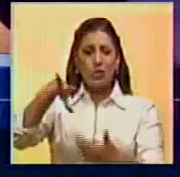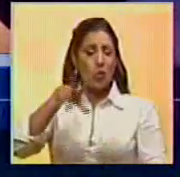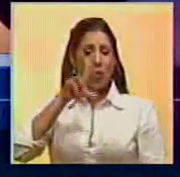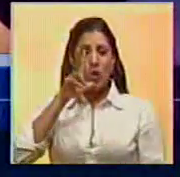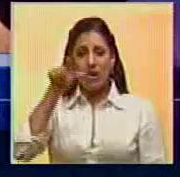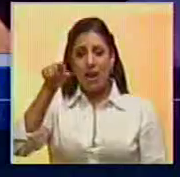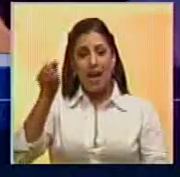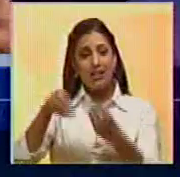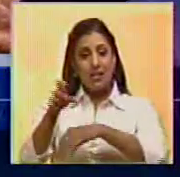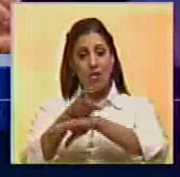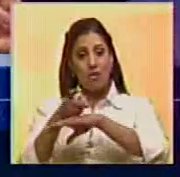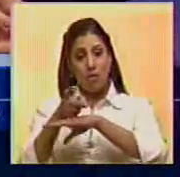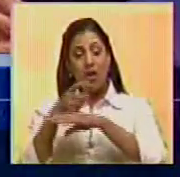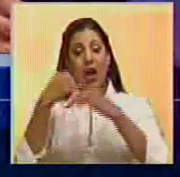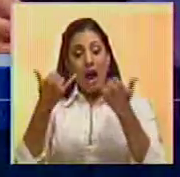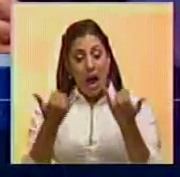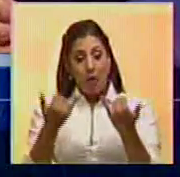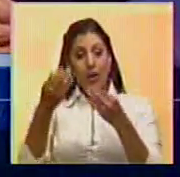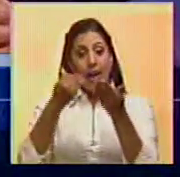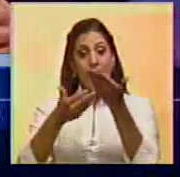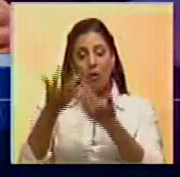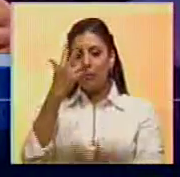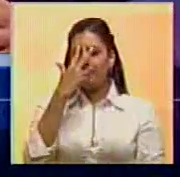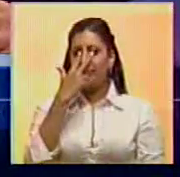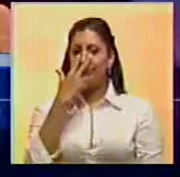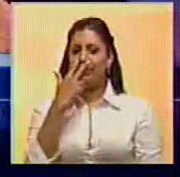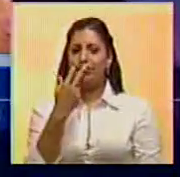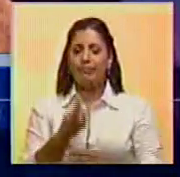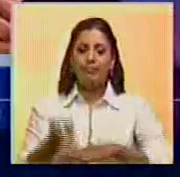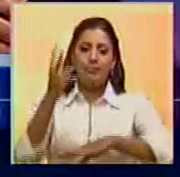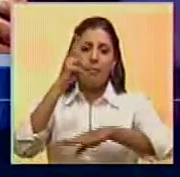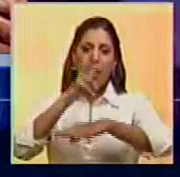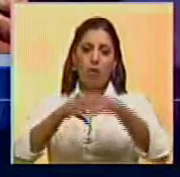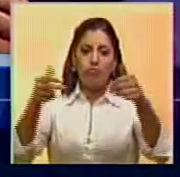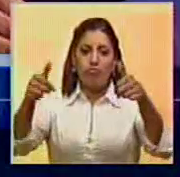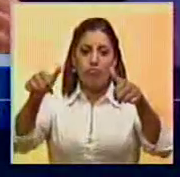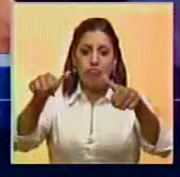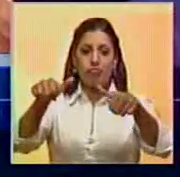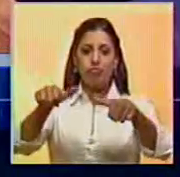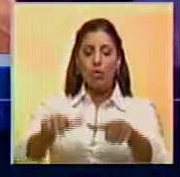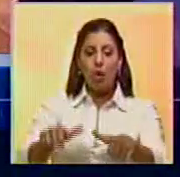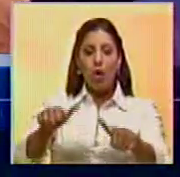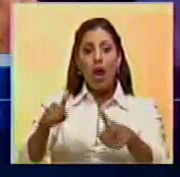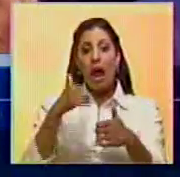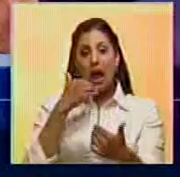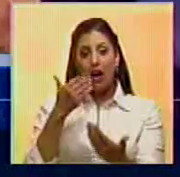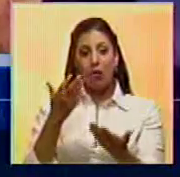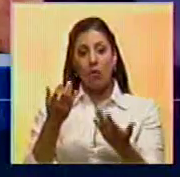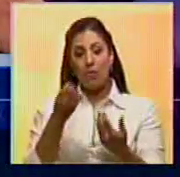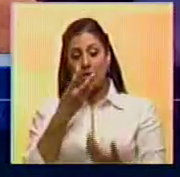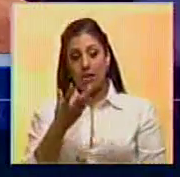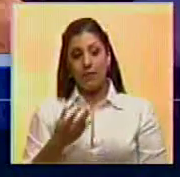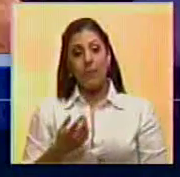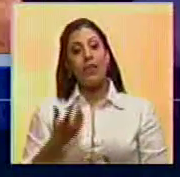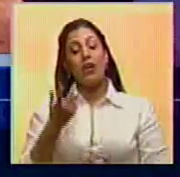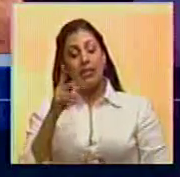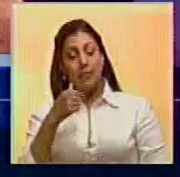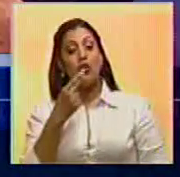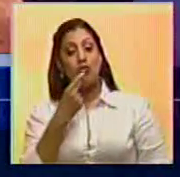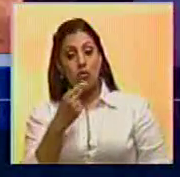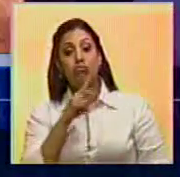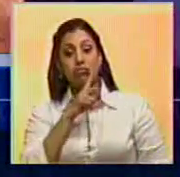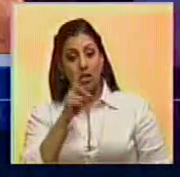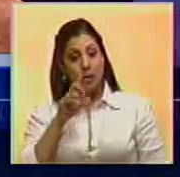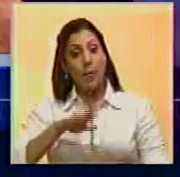que han hecho que la economía se empobrezca y que disminuya entonces la oferta de bienes. Es rojo también